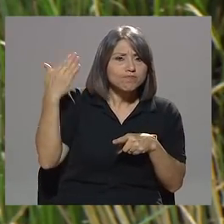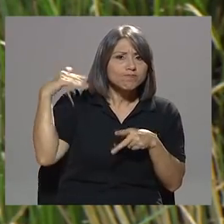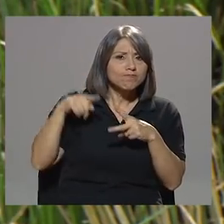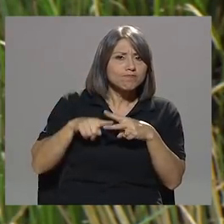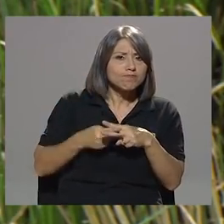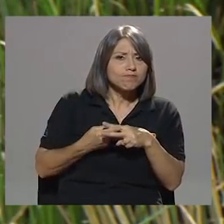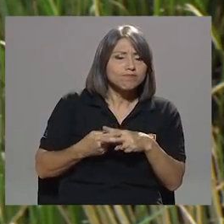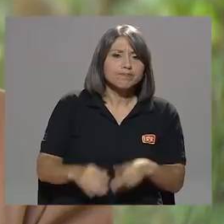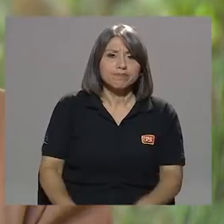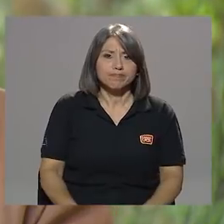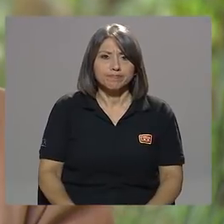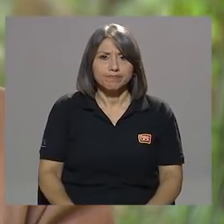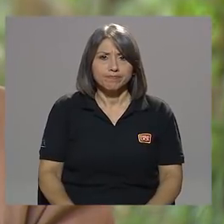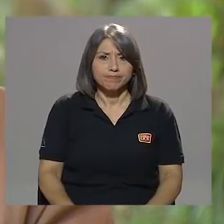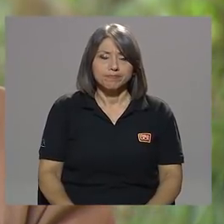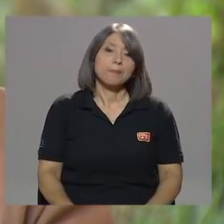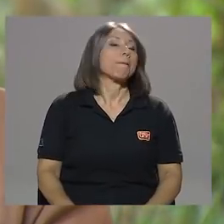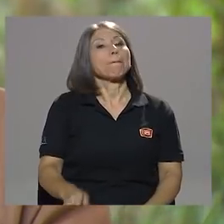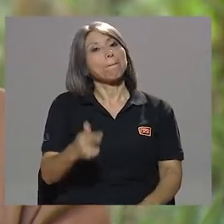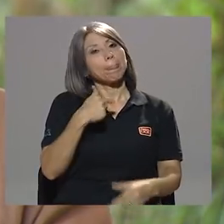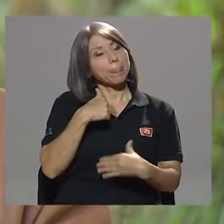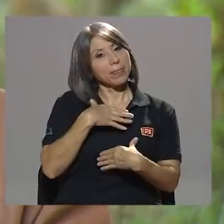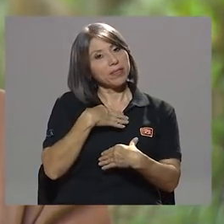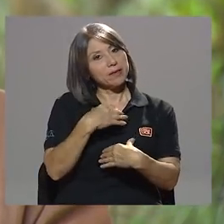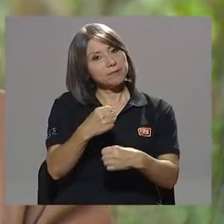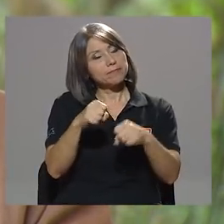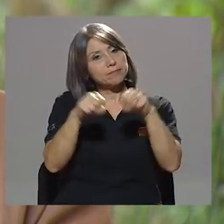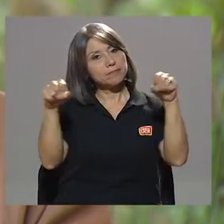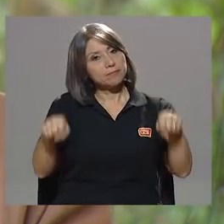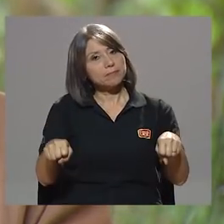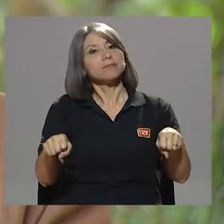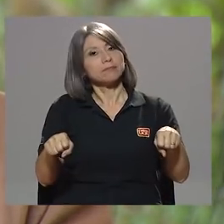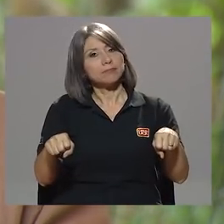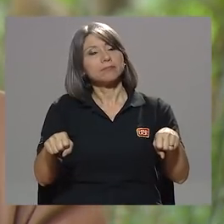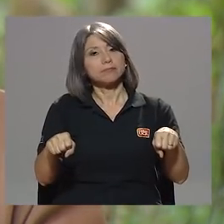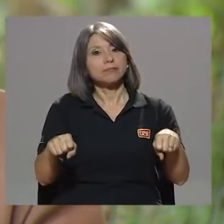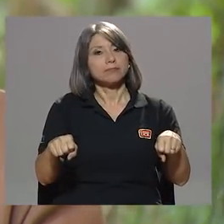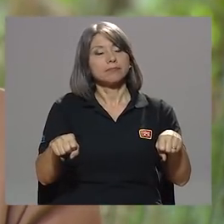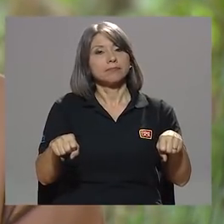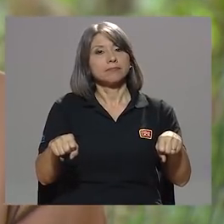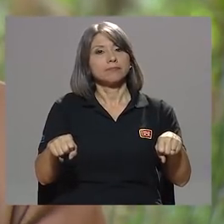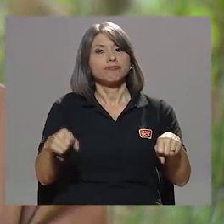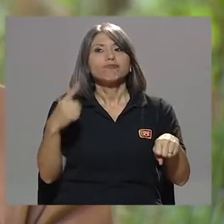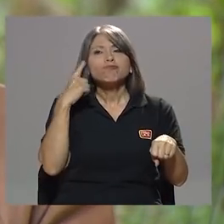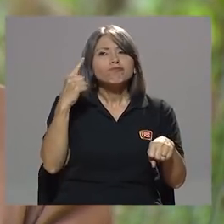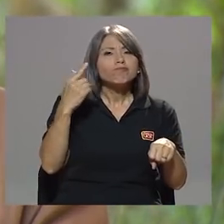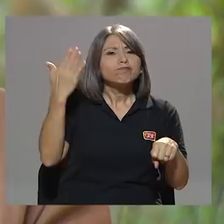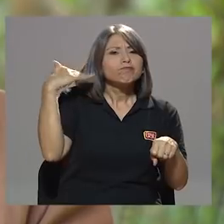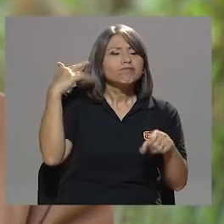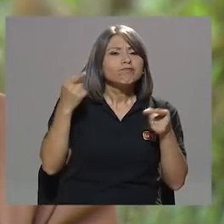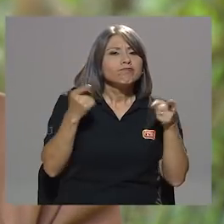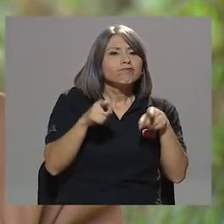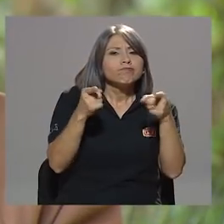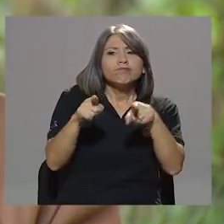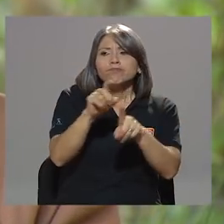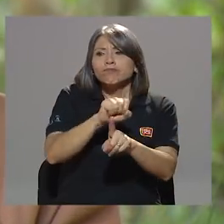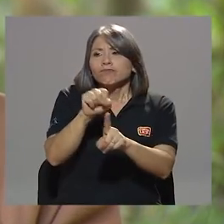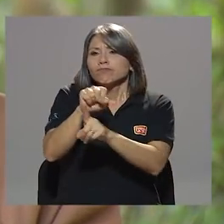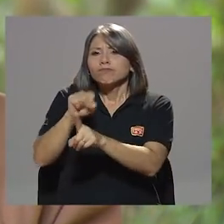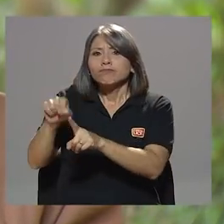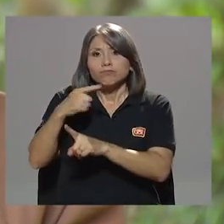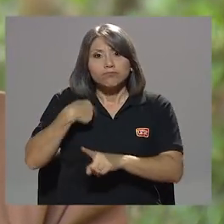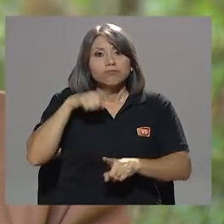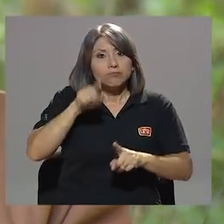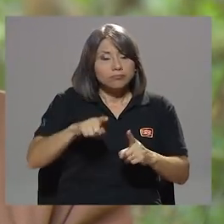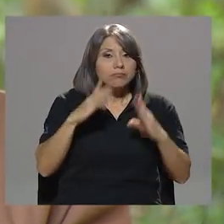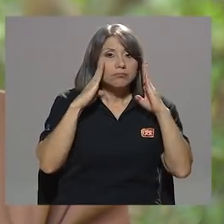en este momento? He confiado en el sistema a razón de todas las situaciones que tengo que atender porque